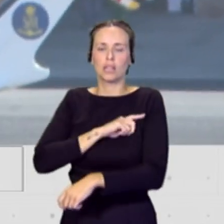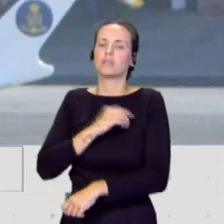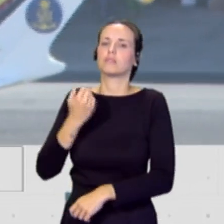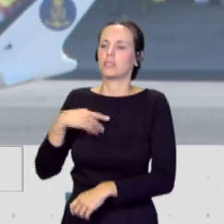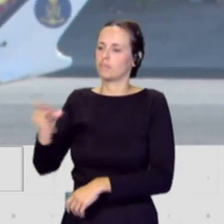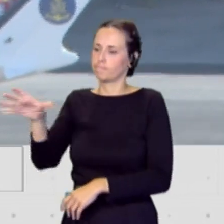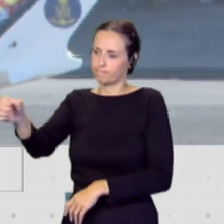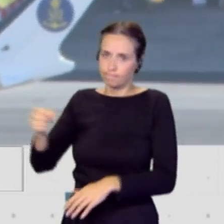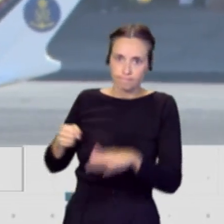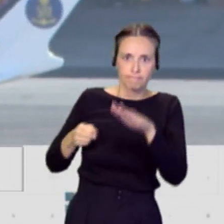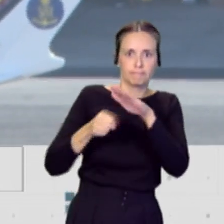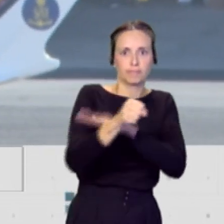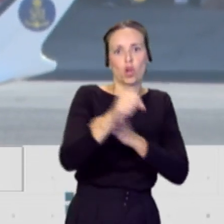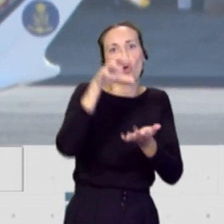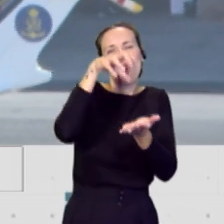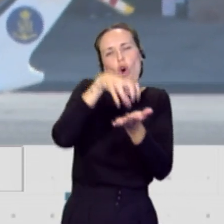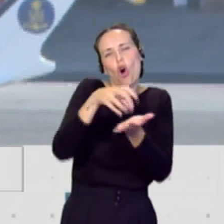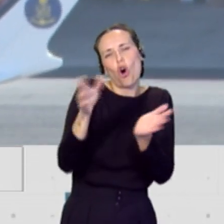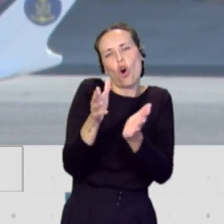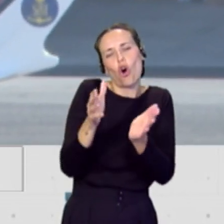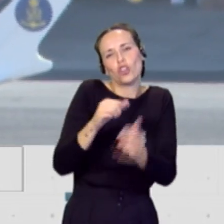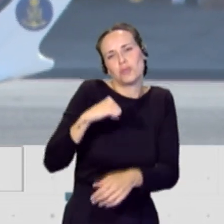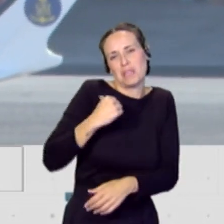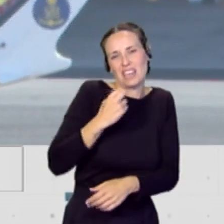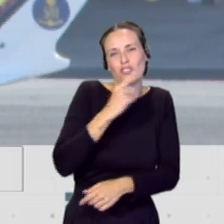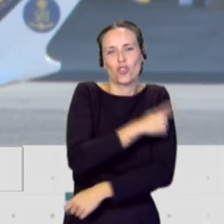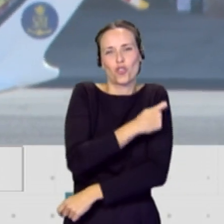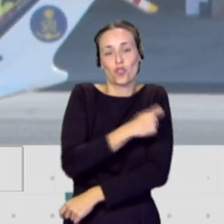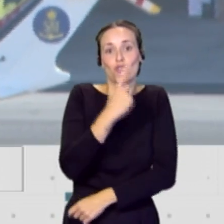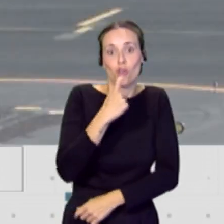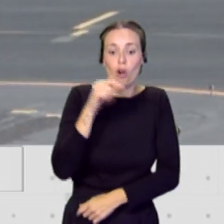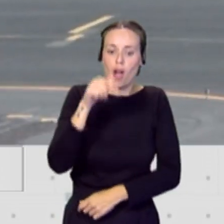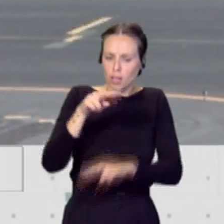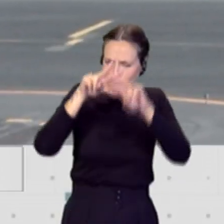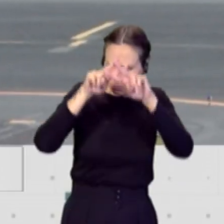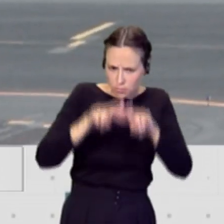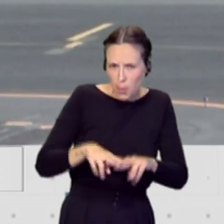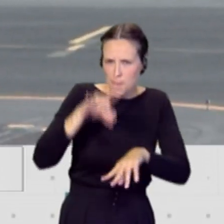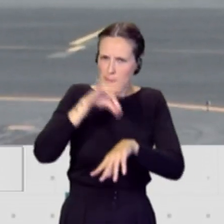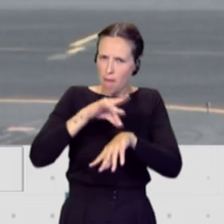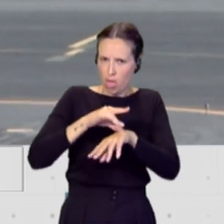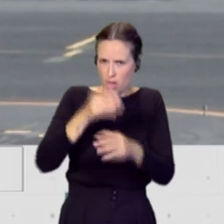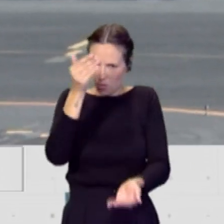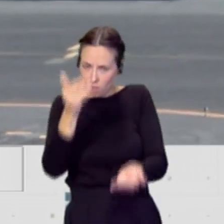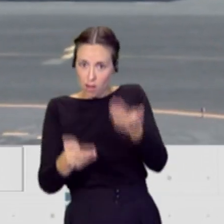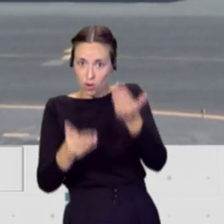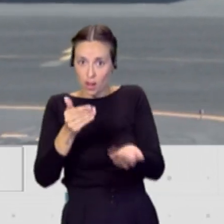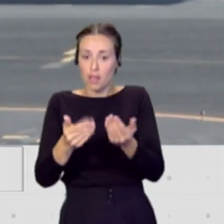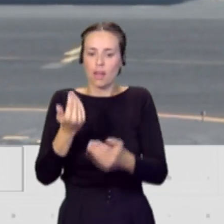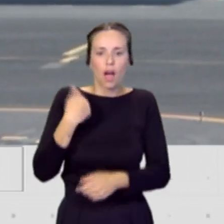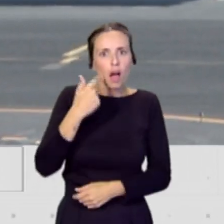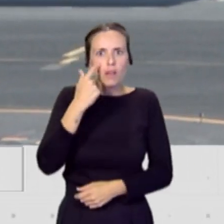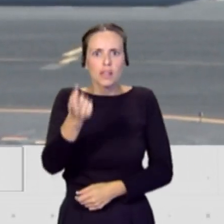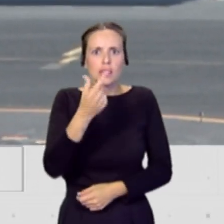Cruz Roja, nosotros lo llamamos el hospitalito Cruz Roja, pues le atendemos, le hacemos la primera relación médica y el primer tratamiento necesario